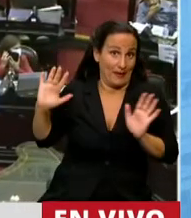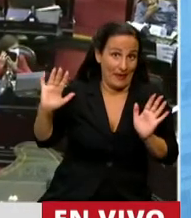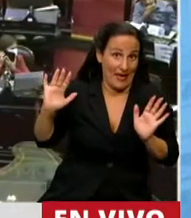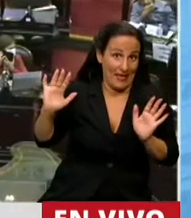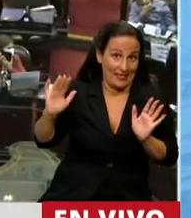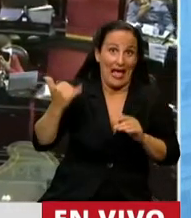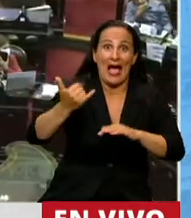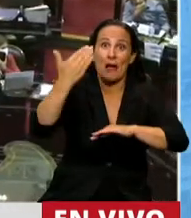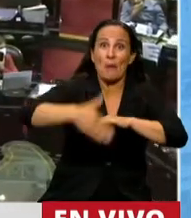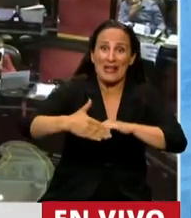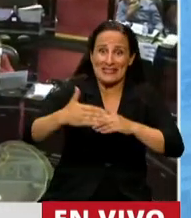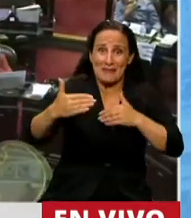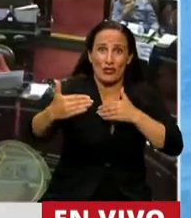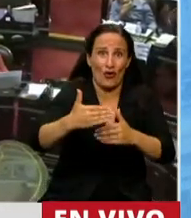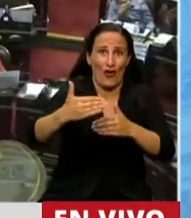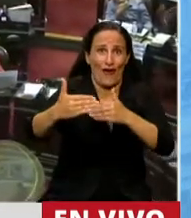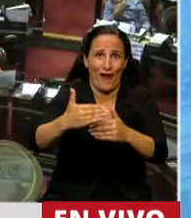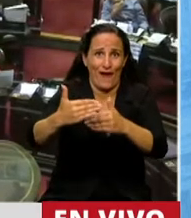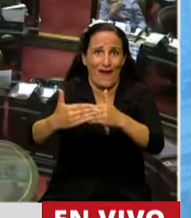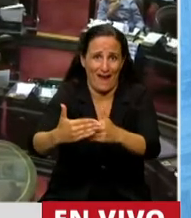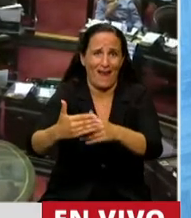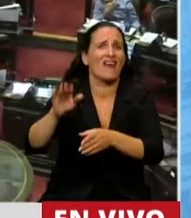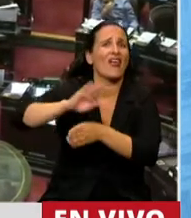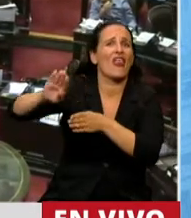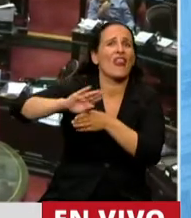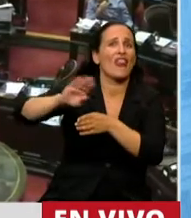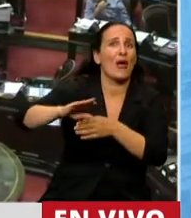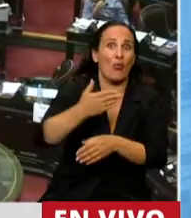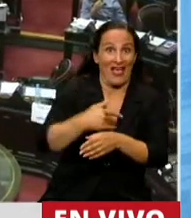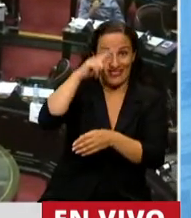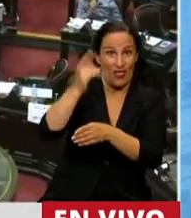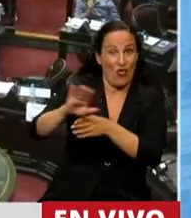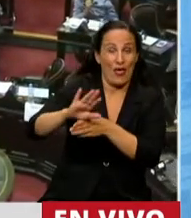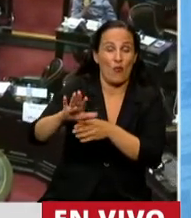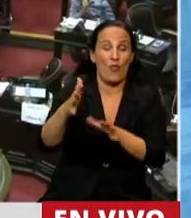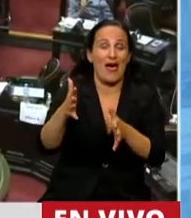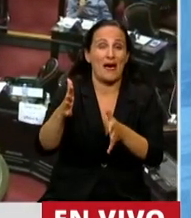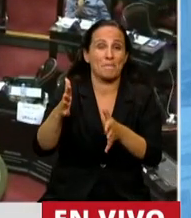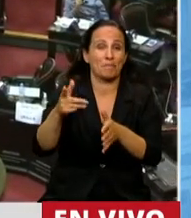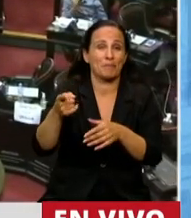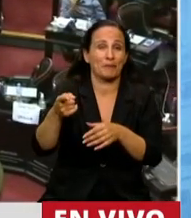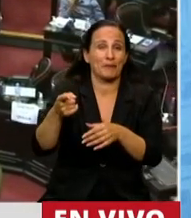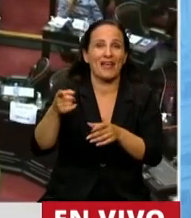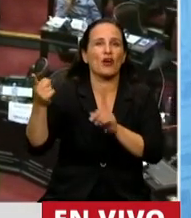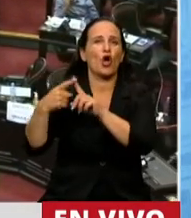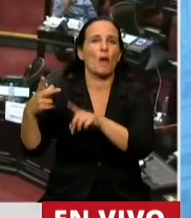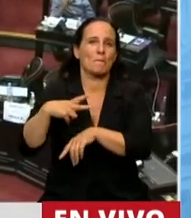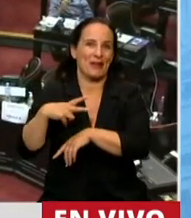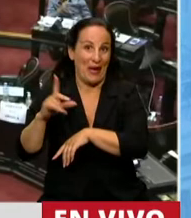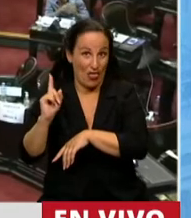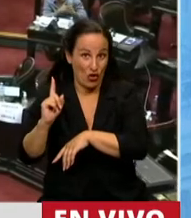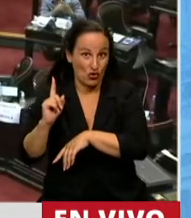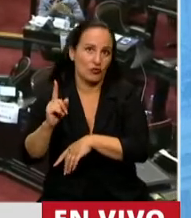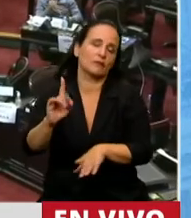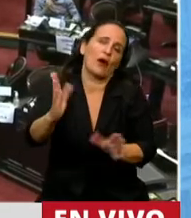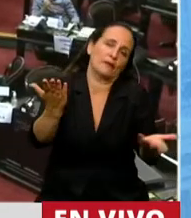plazo de vencimientos cortísimos. Estoy hablando de la deuda pública colocada con privados, sin ni hablar de la